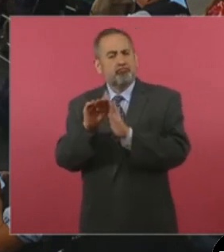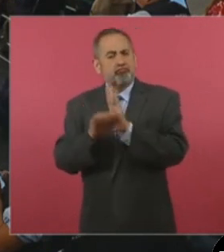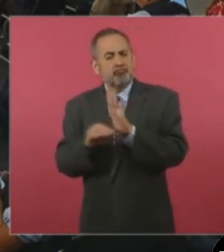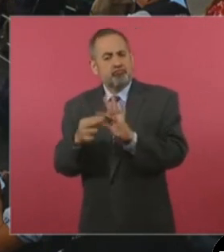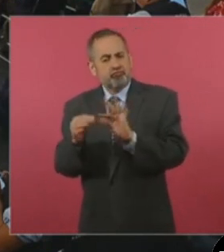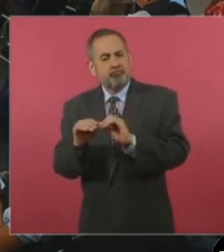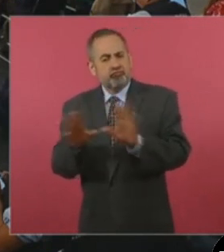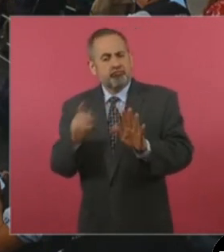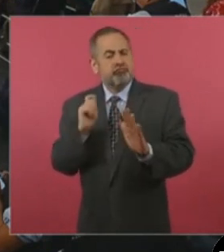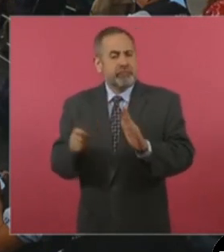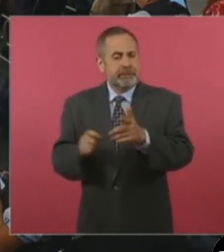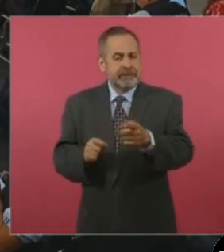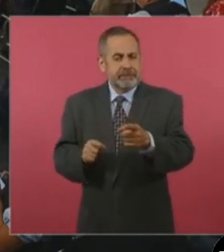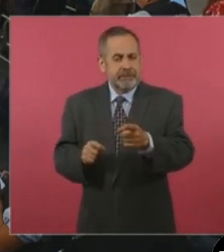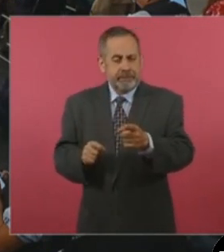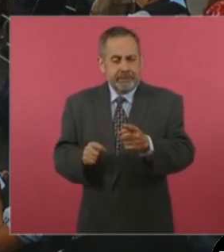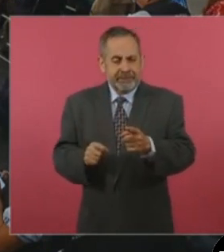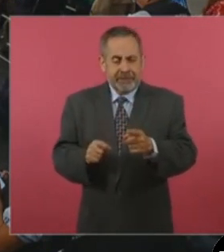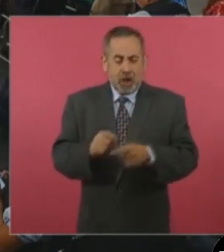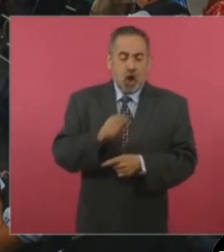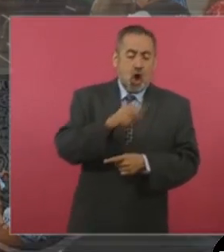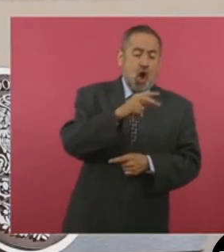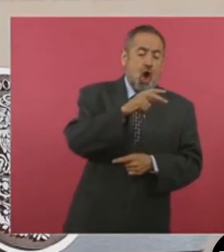del no político,